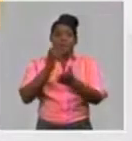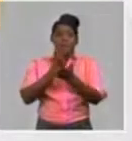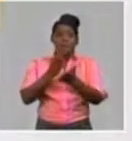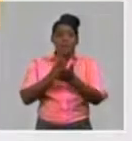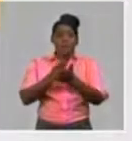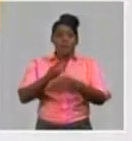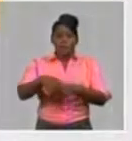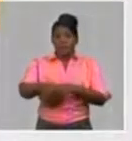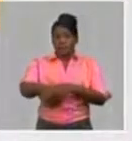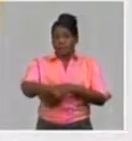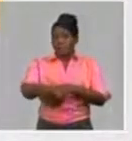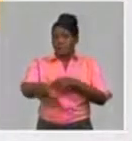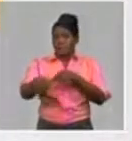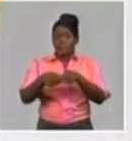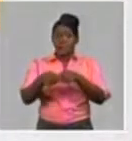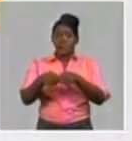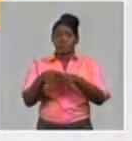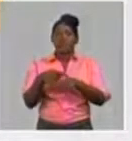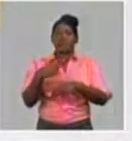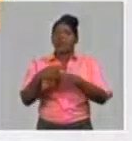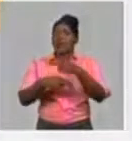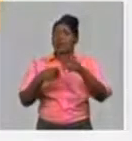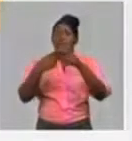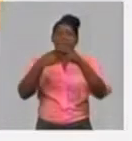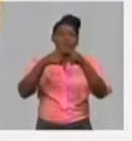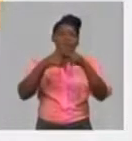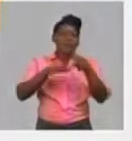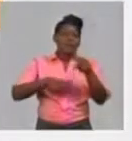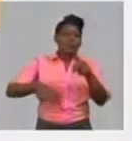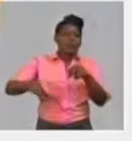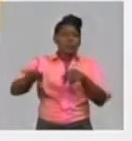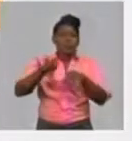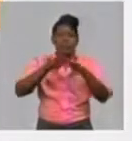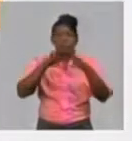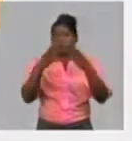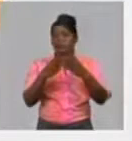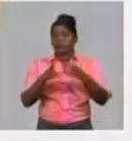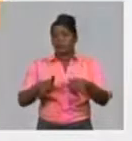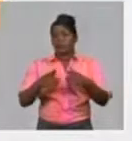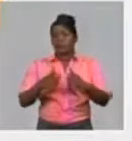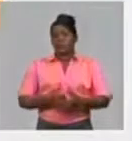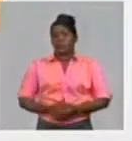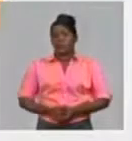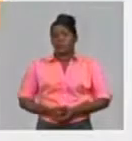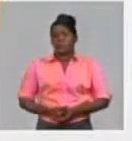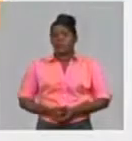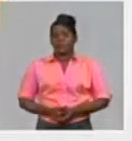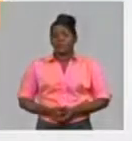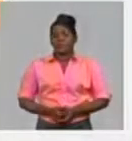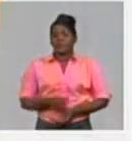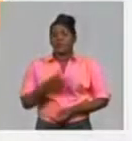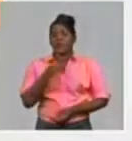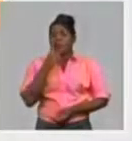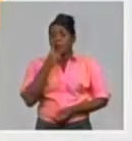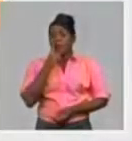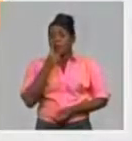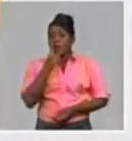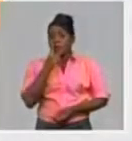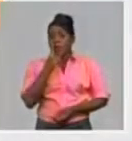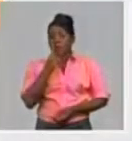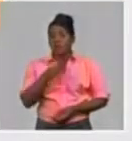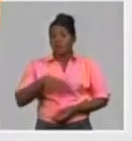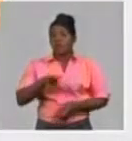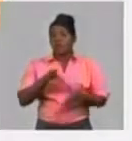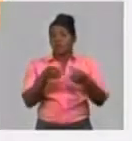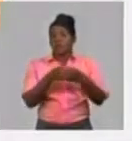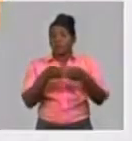de todos los tipos de educación. Fiscalizar las medidas higiénicas en la prestación de servicios de alimentación a las brigadas